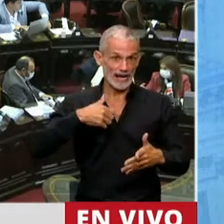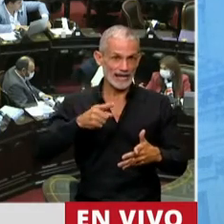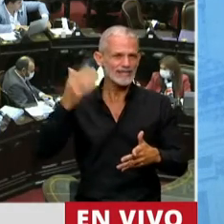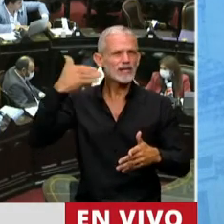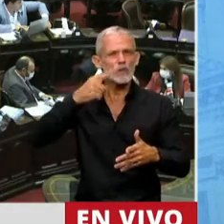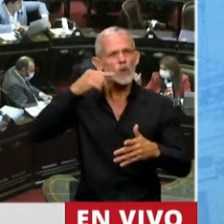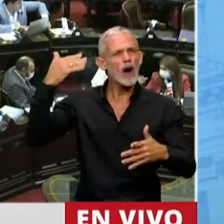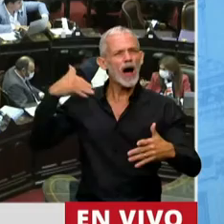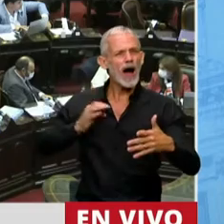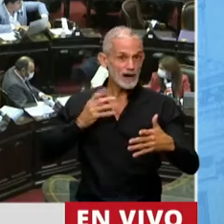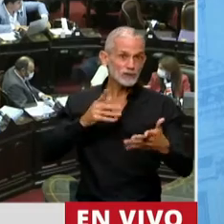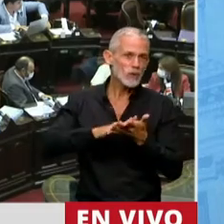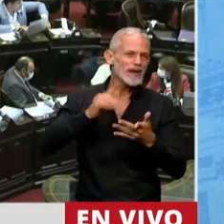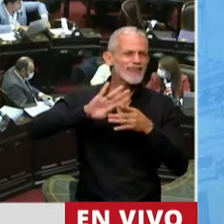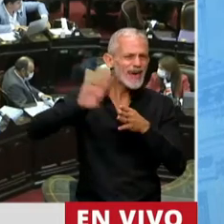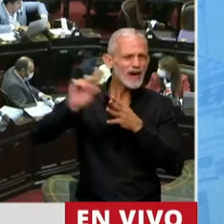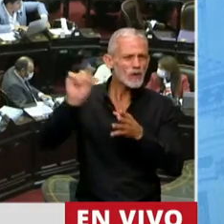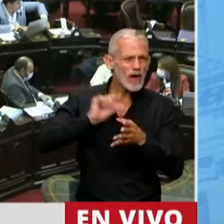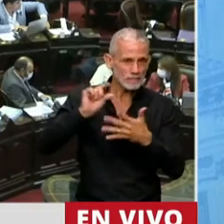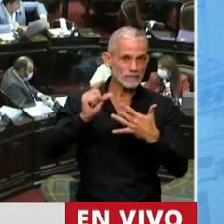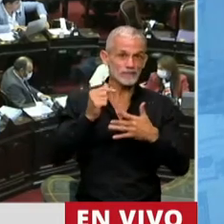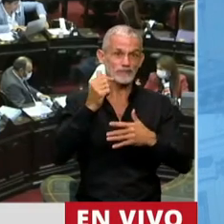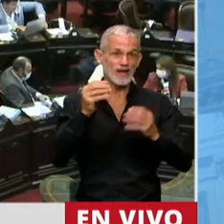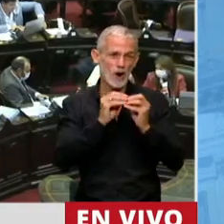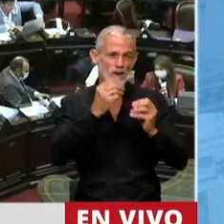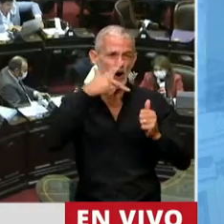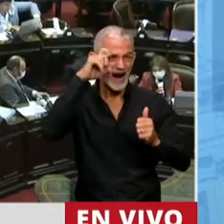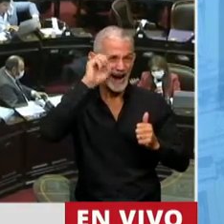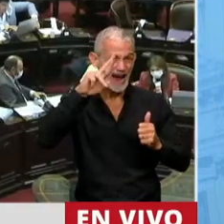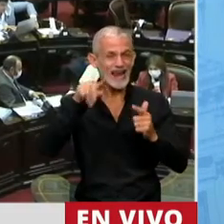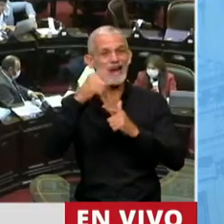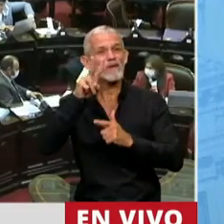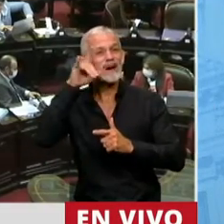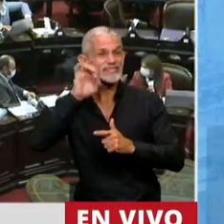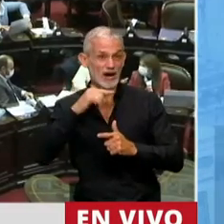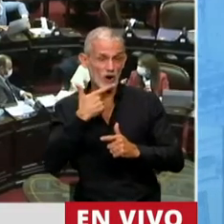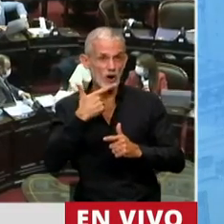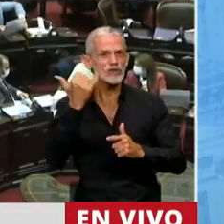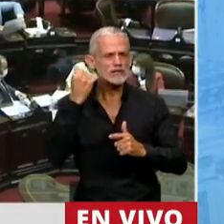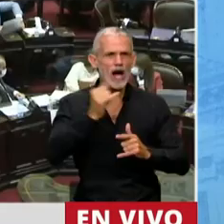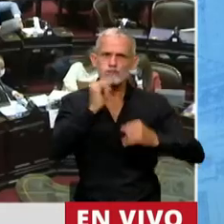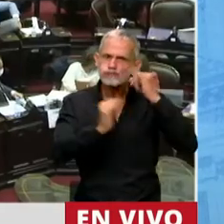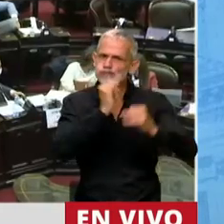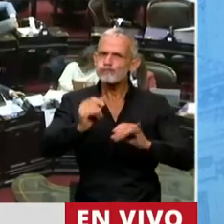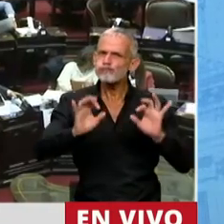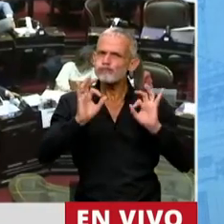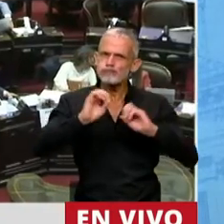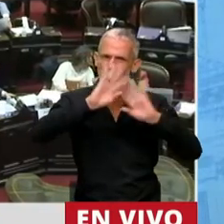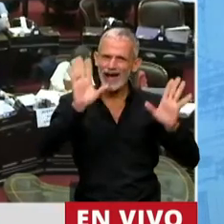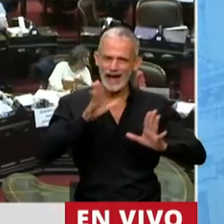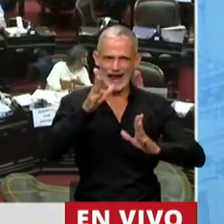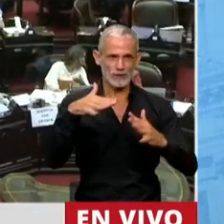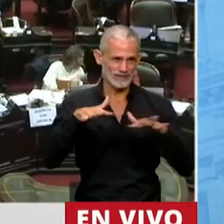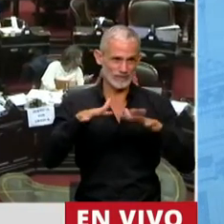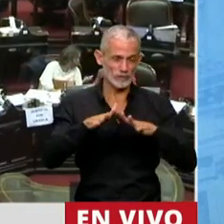los últimos años en cuanto a deuda, si bien ya tanto el compañero Heller como la compañera Fernanda Vallejos describieron muy bien la situación, podemos